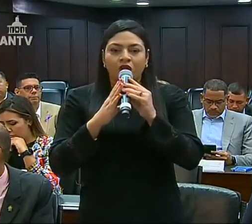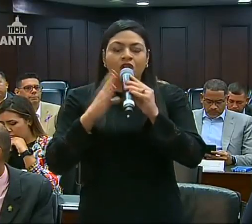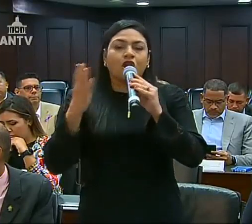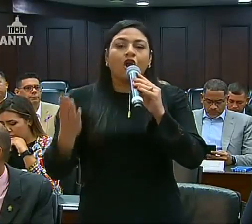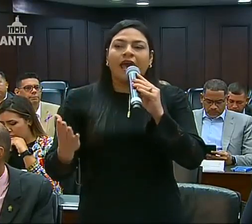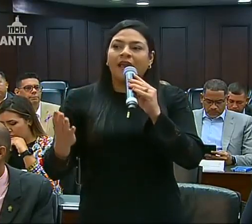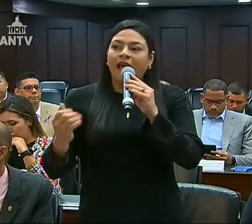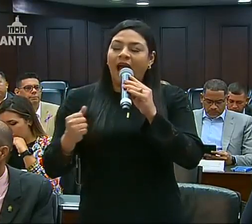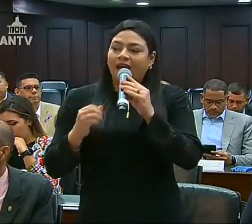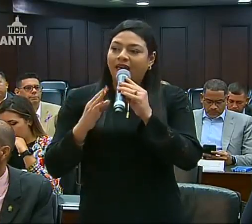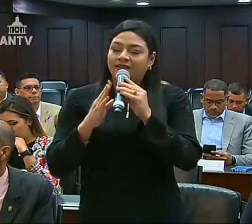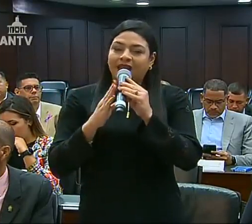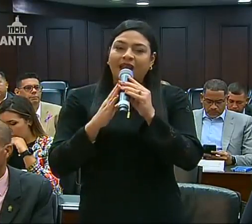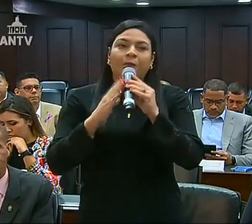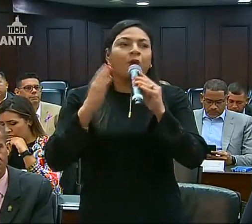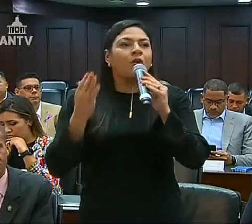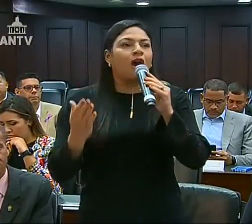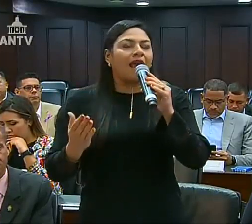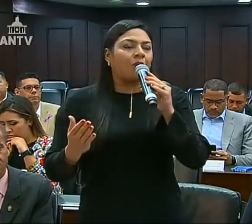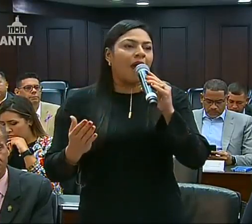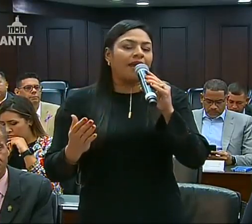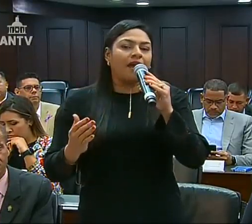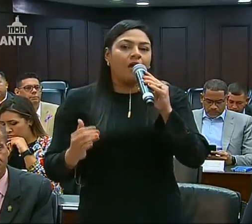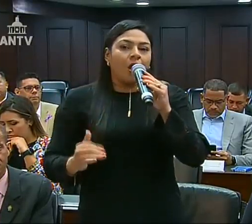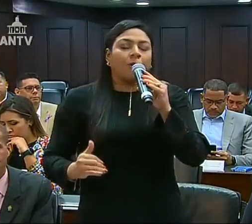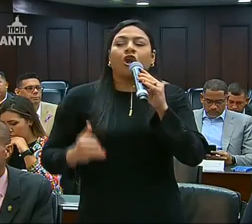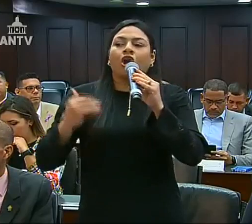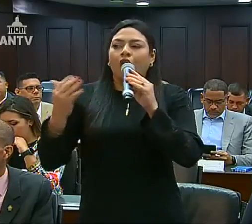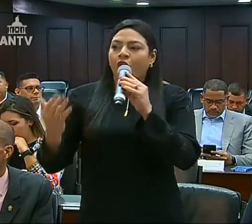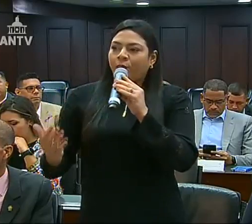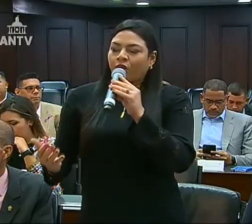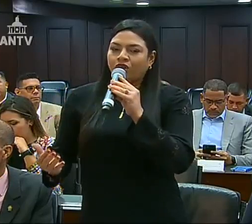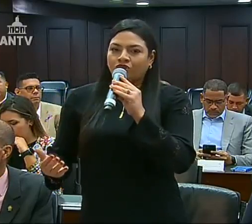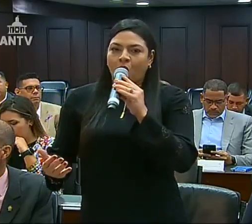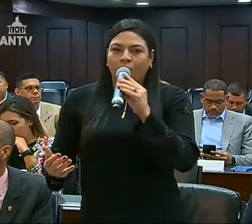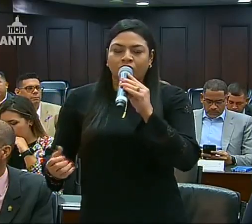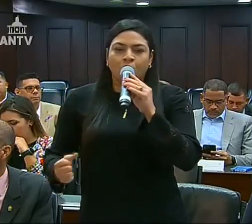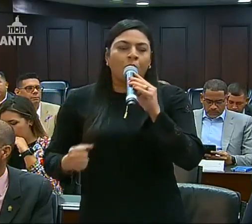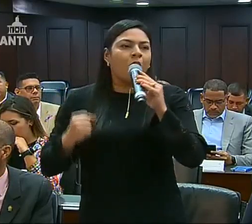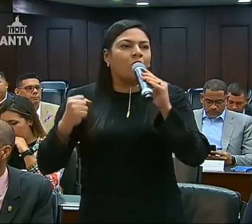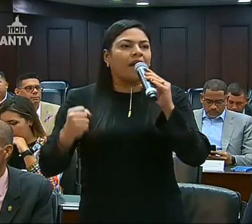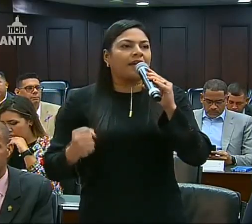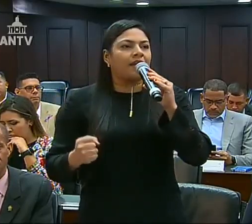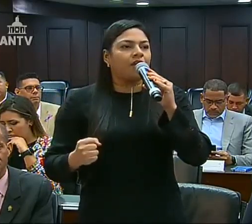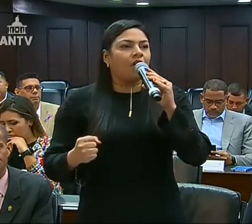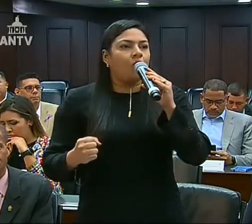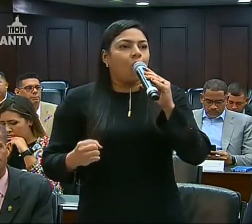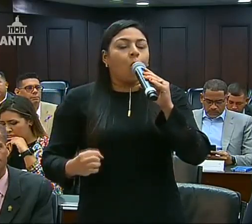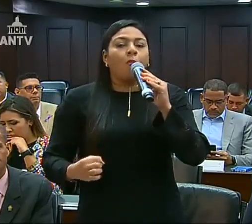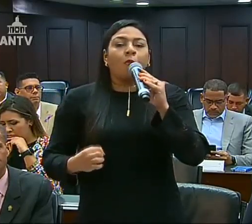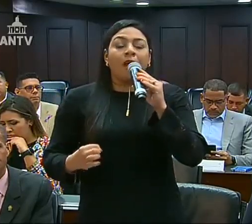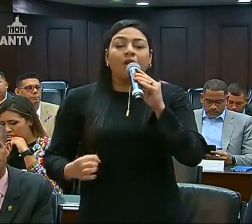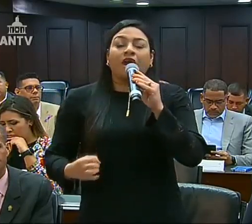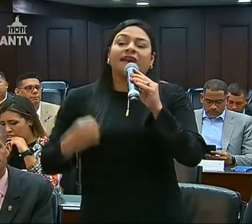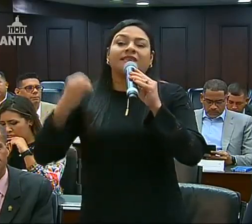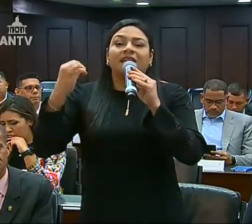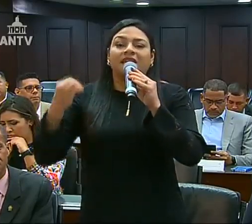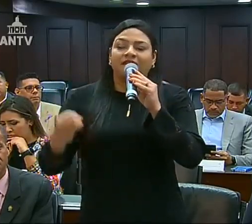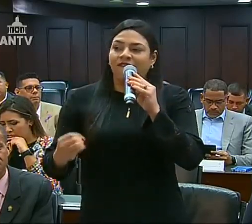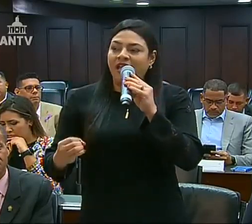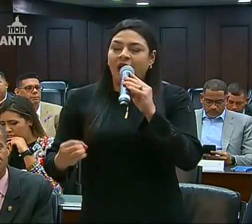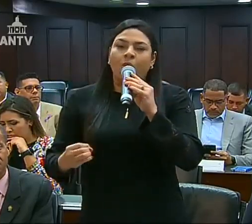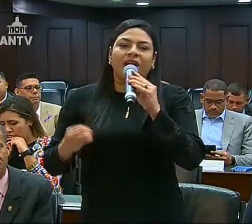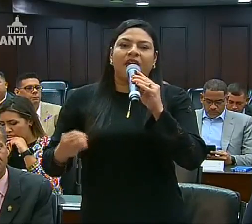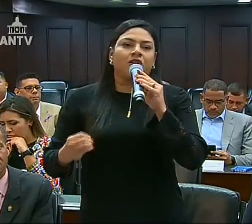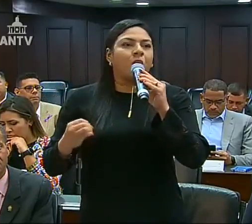pueblo. Y con él, agradecerle al pueblo de La Guaira por lo que hoy por hoy somos, un pueblo aguerrido, un pueblo que se